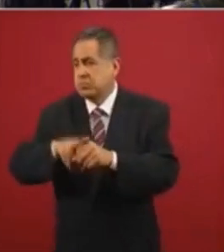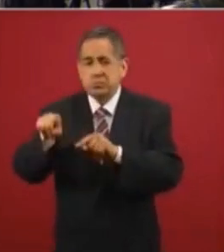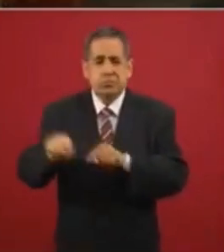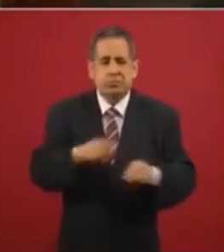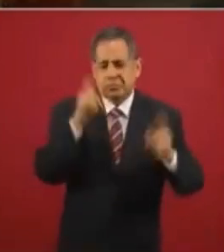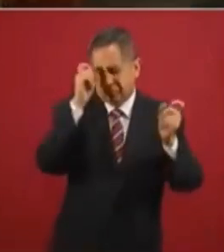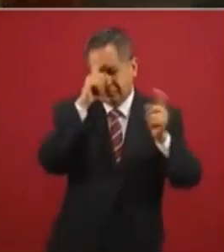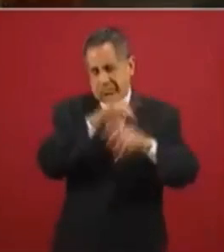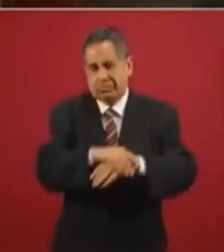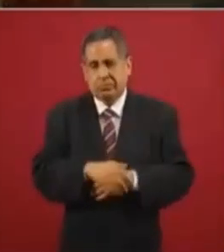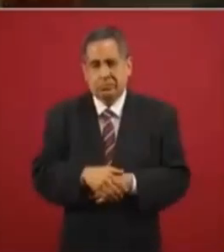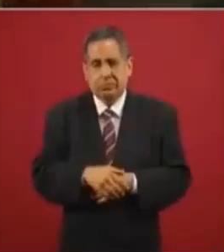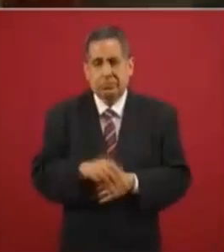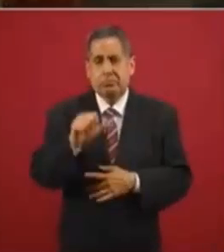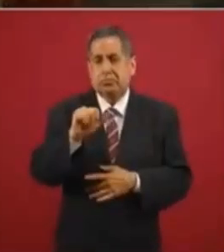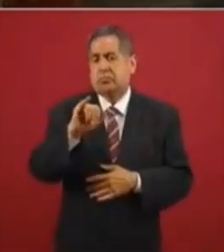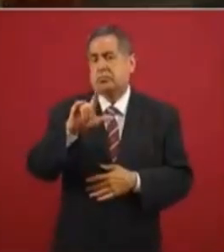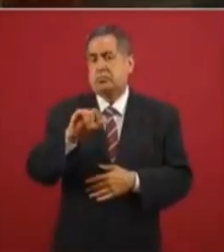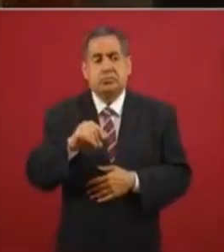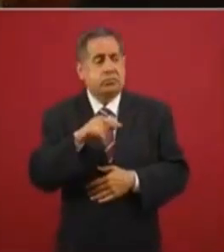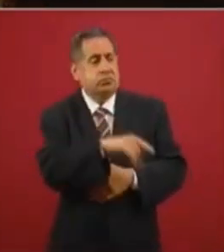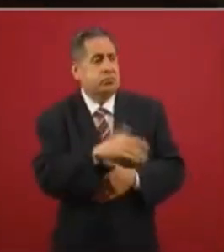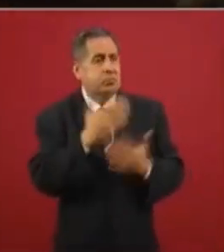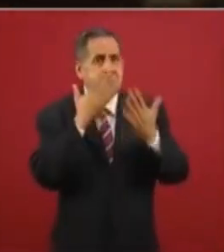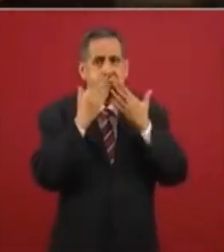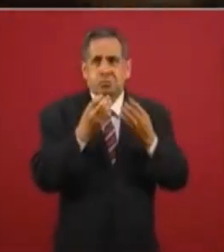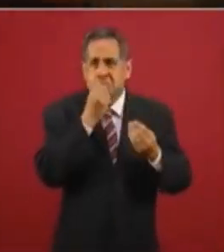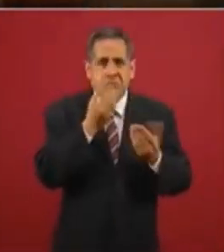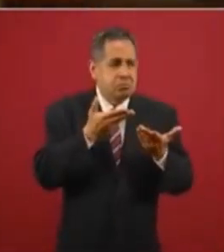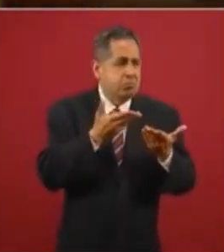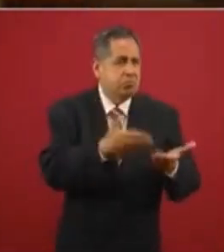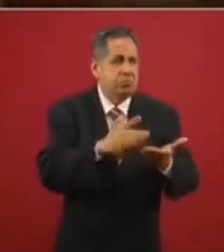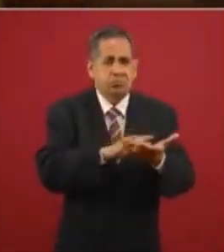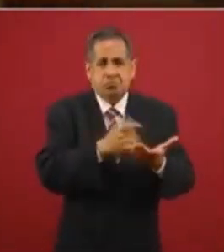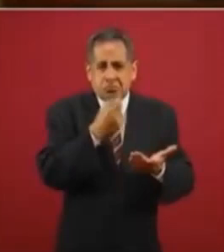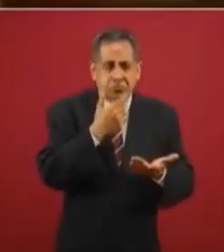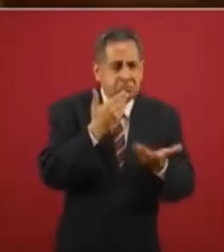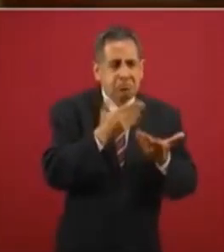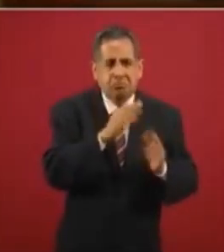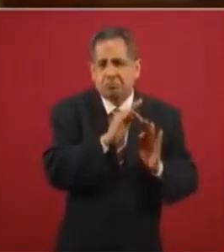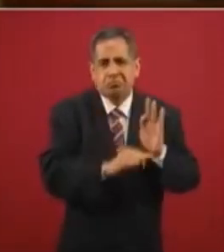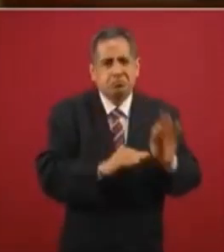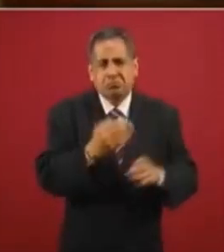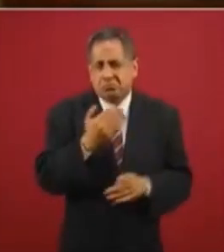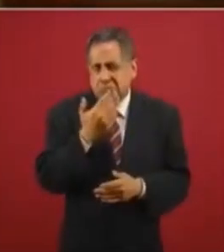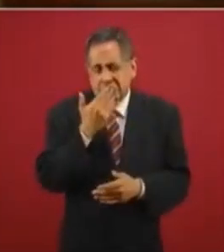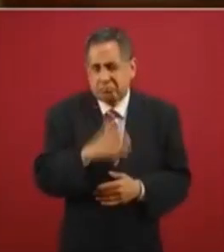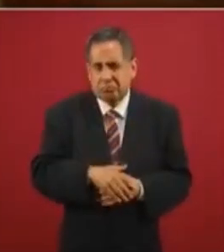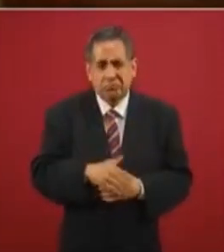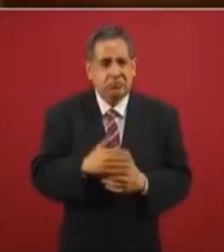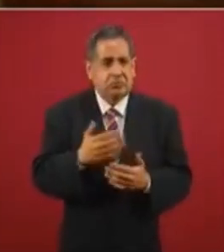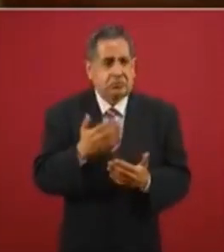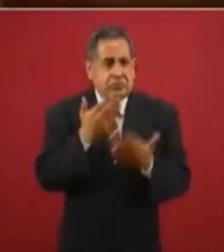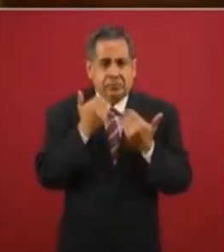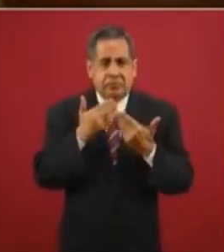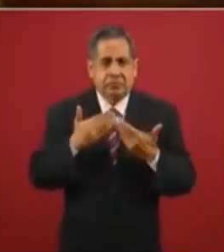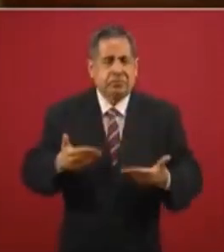Los asilos con deficiencias en infraestructura, alimentación, medicamentos y una gran falta de pañales.